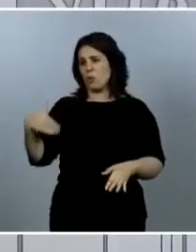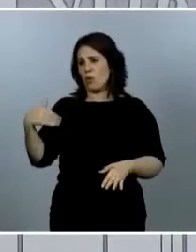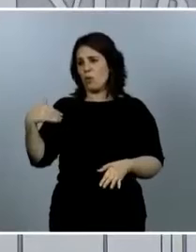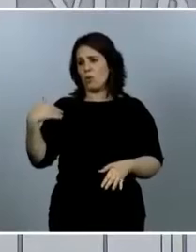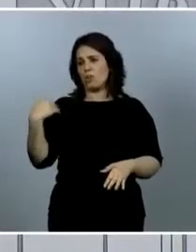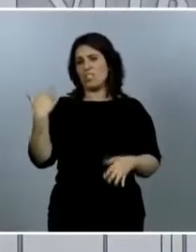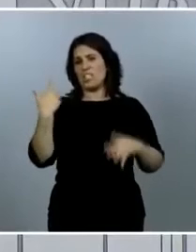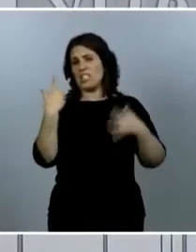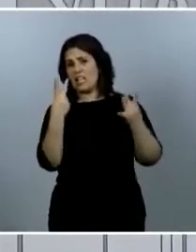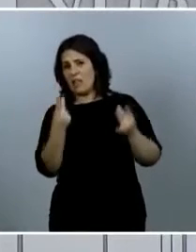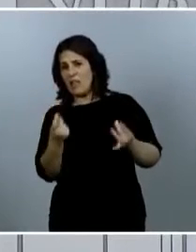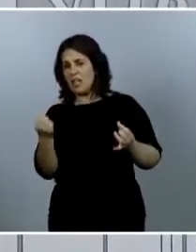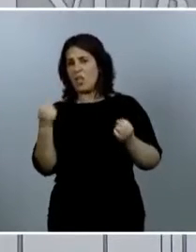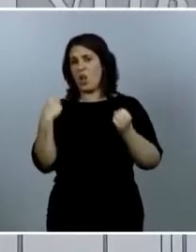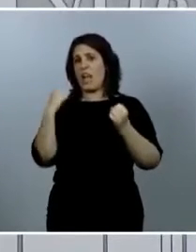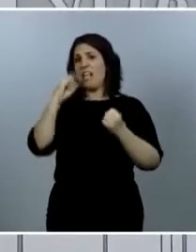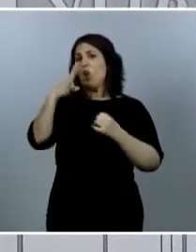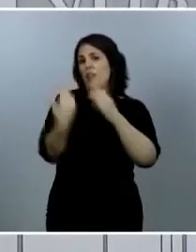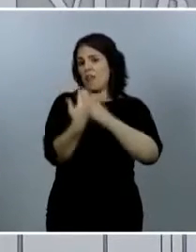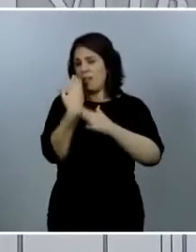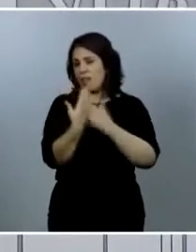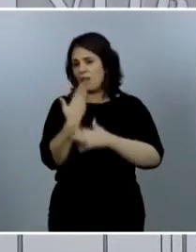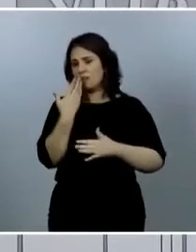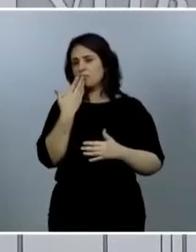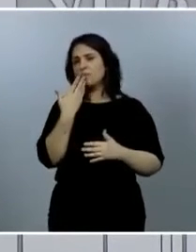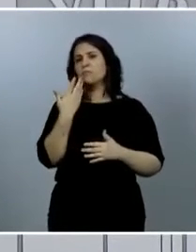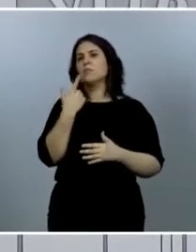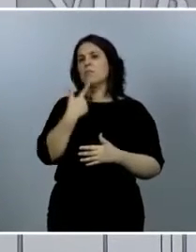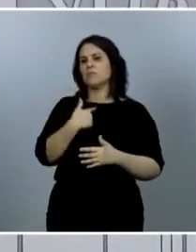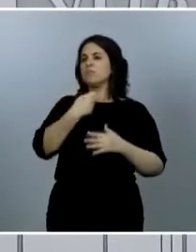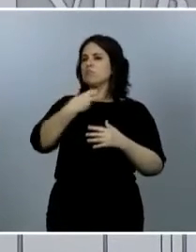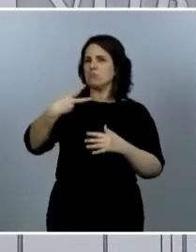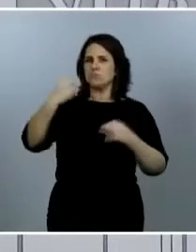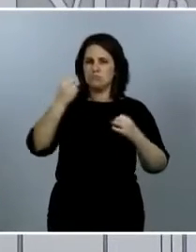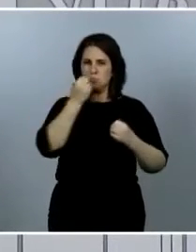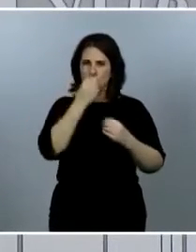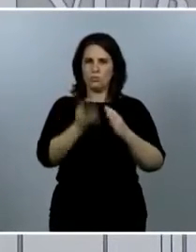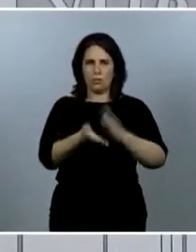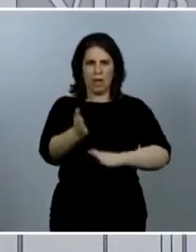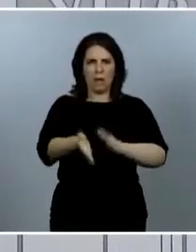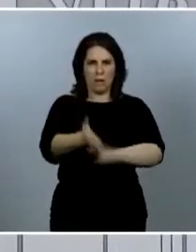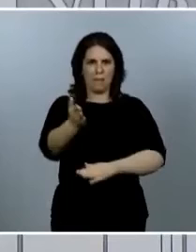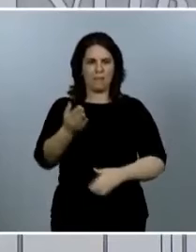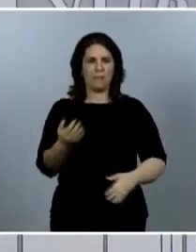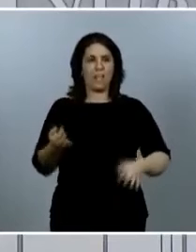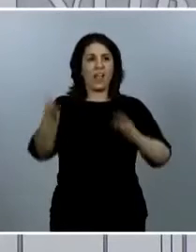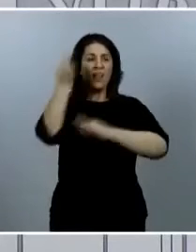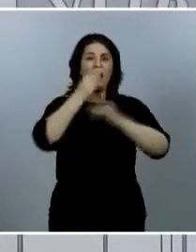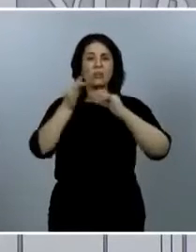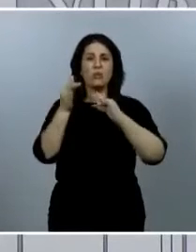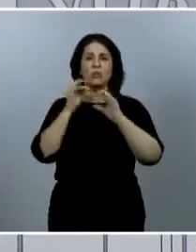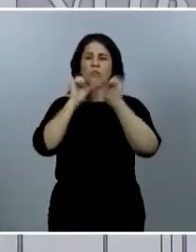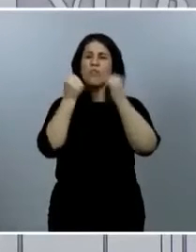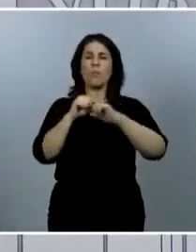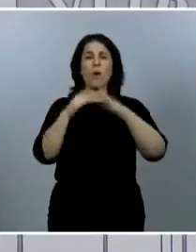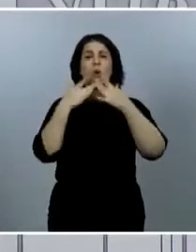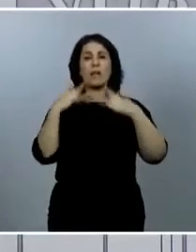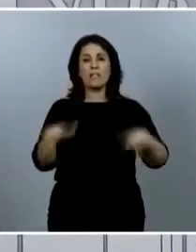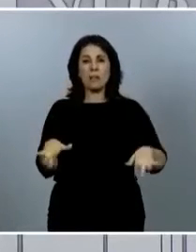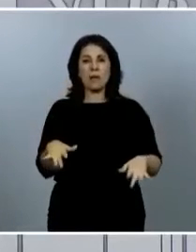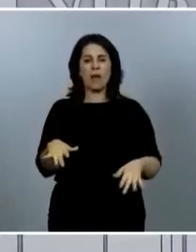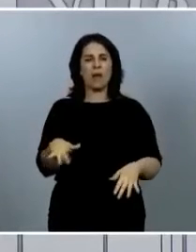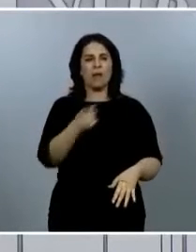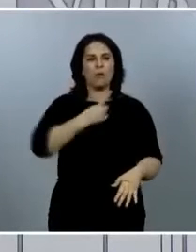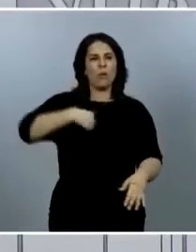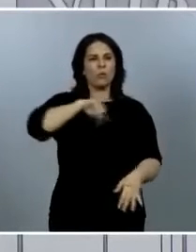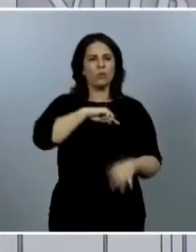que vamos por una senda muy buena y no creo que cuando damos los datos de la manera objetiva debamos tratar de hacer una